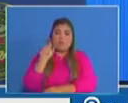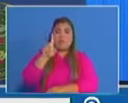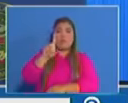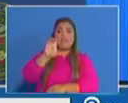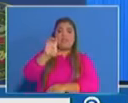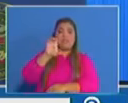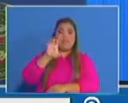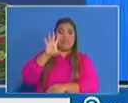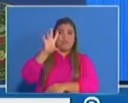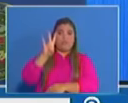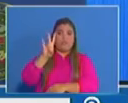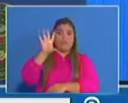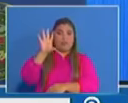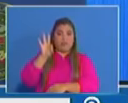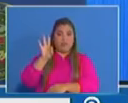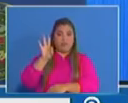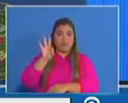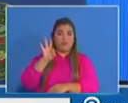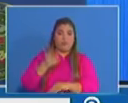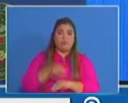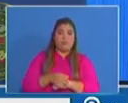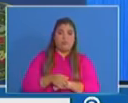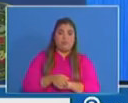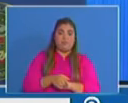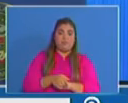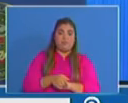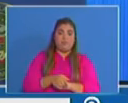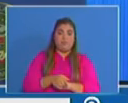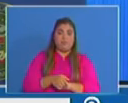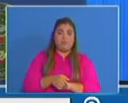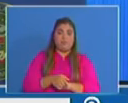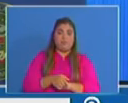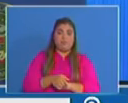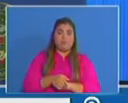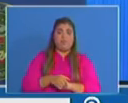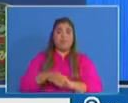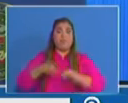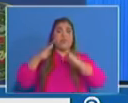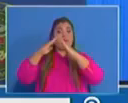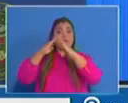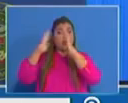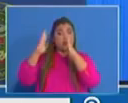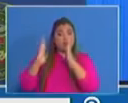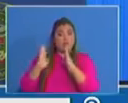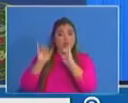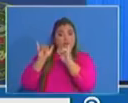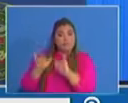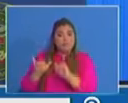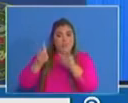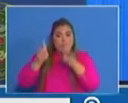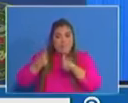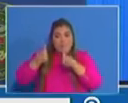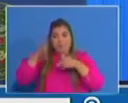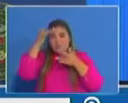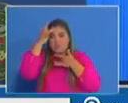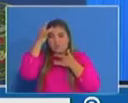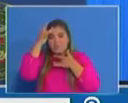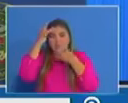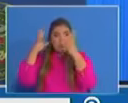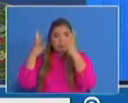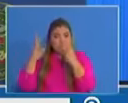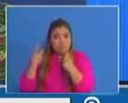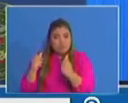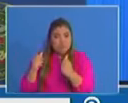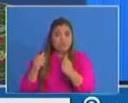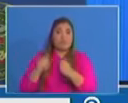En cuanto al aislamiento domiciliario, podemos decir que tenemos